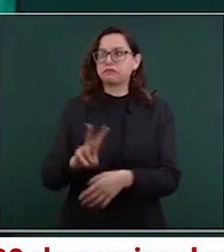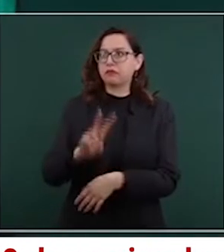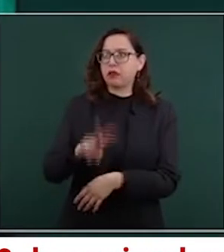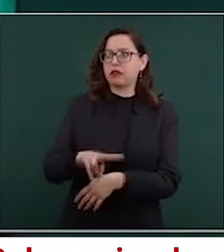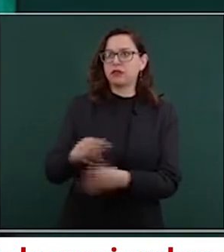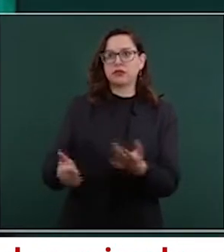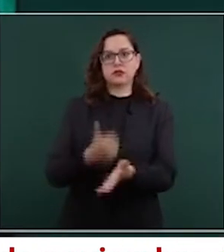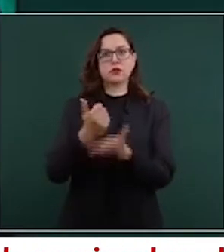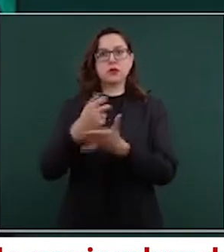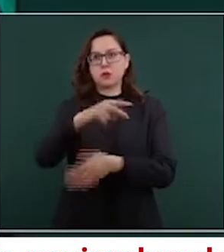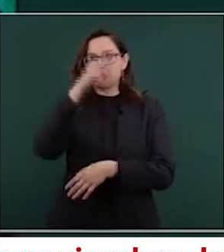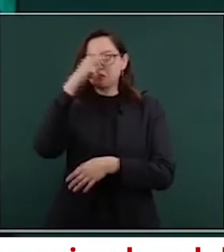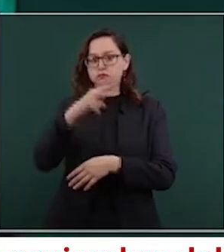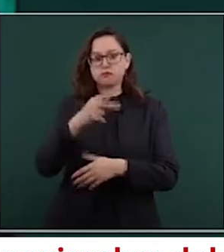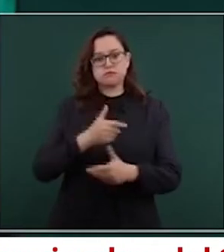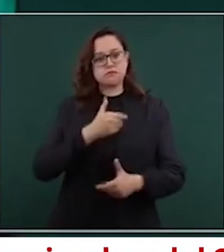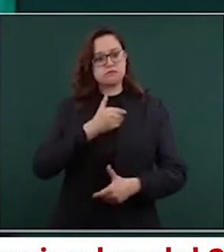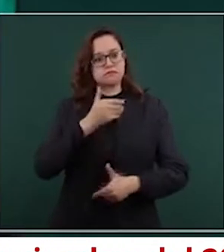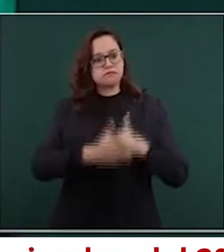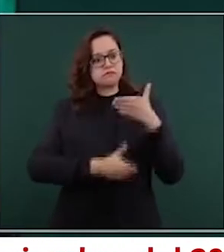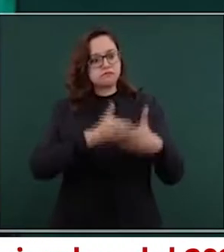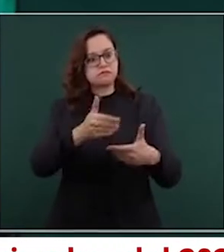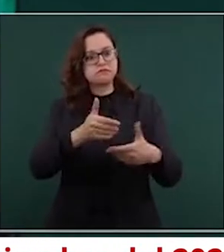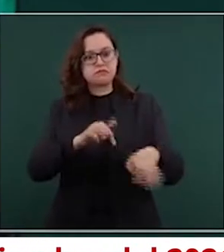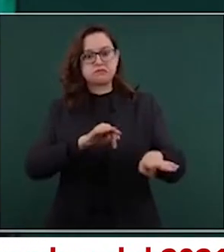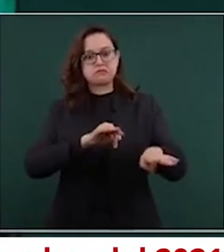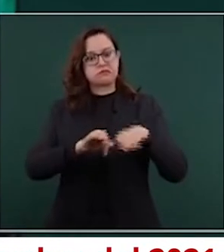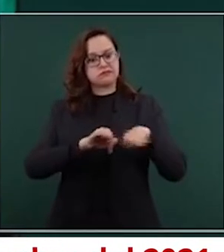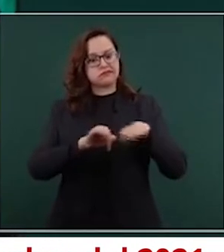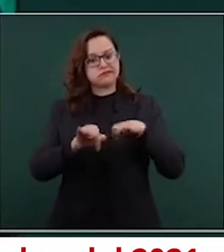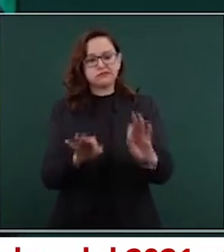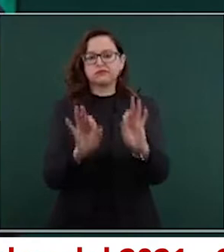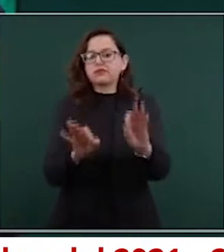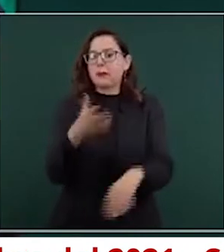y la tranquilidad. Son muy buenos los resultados,